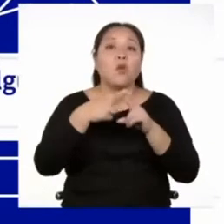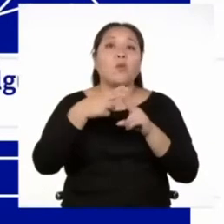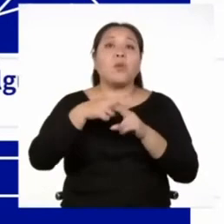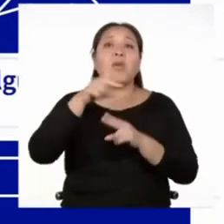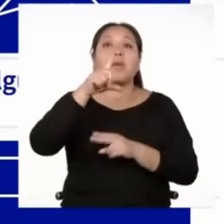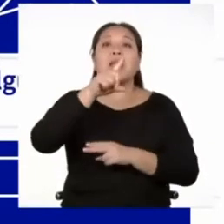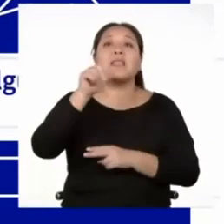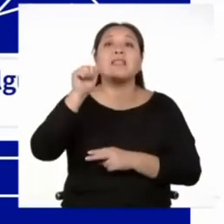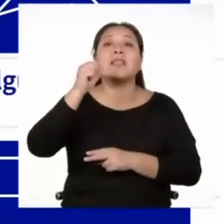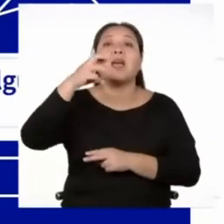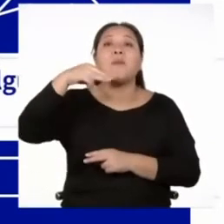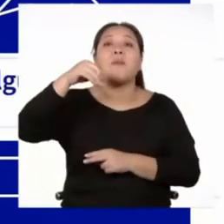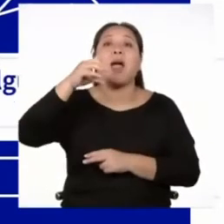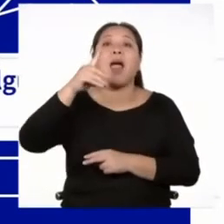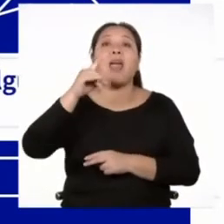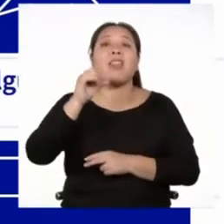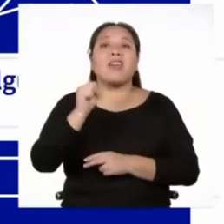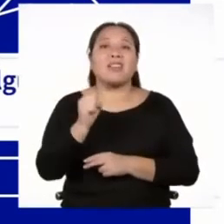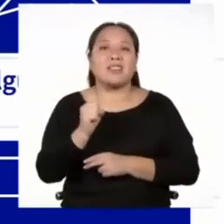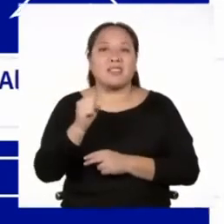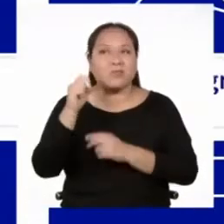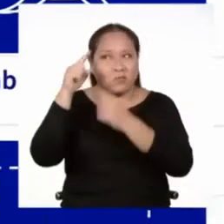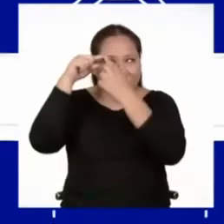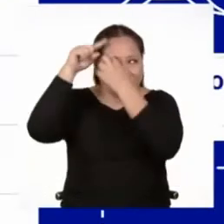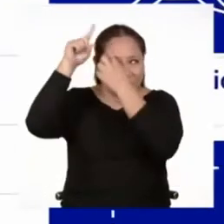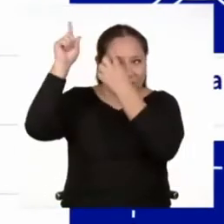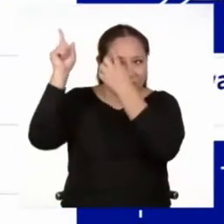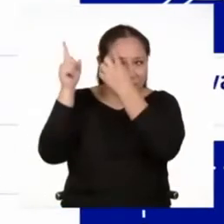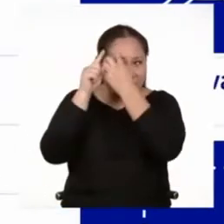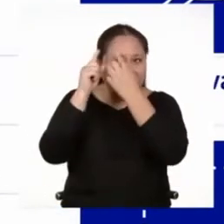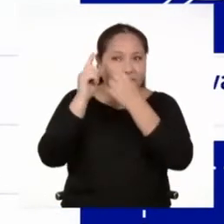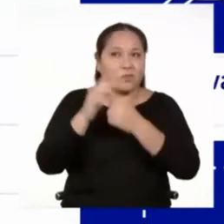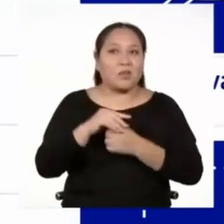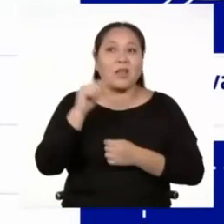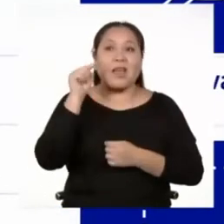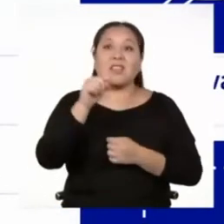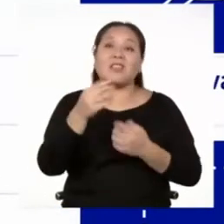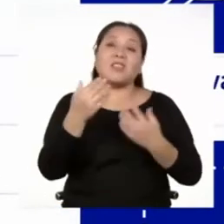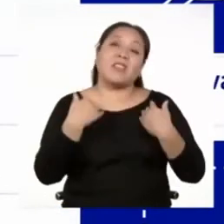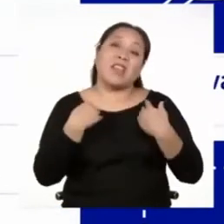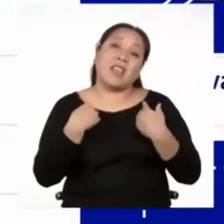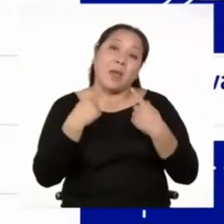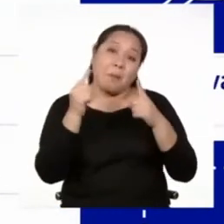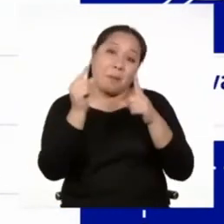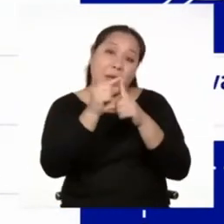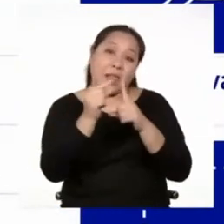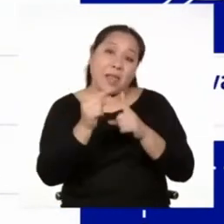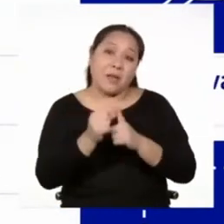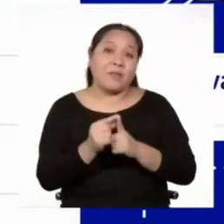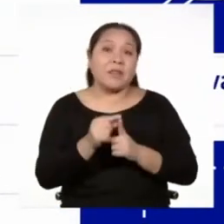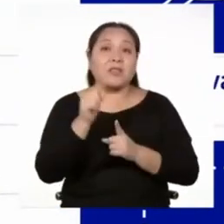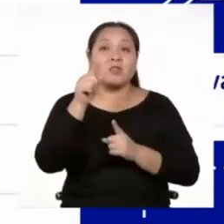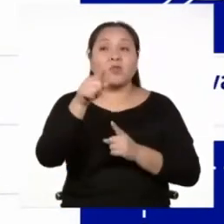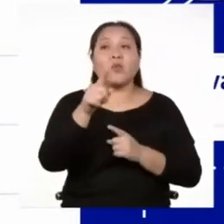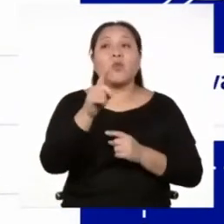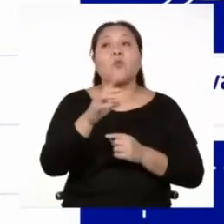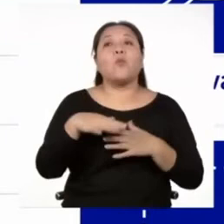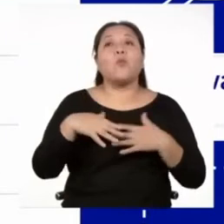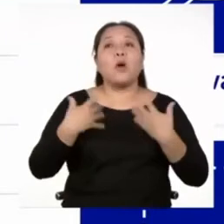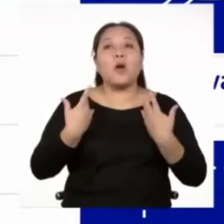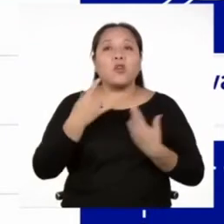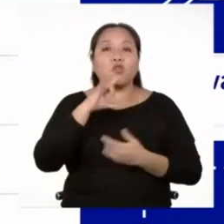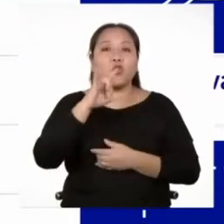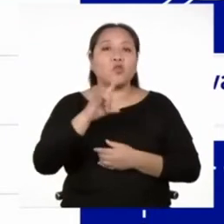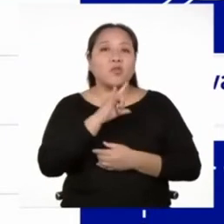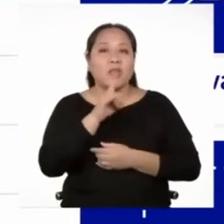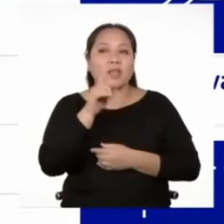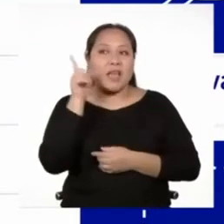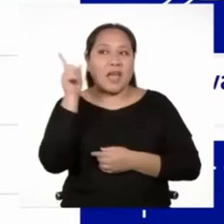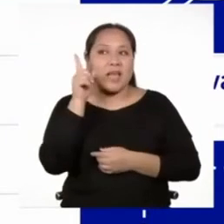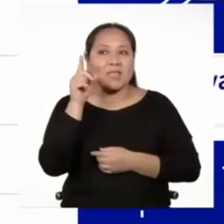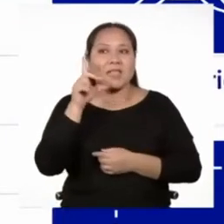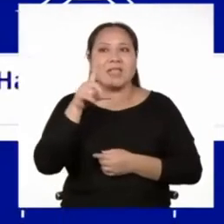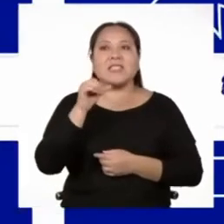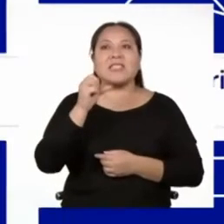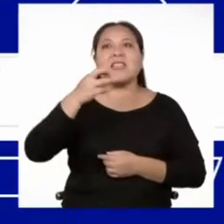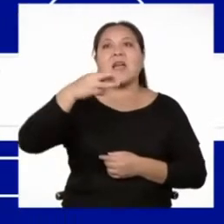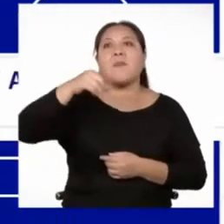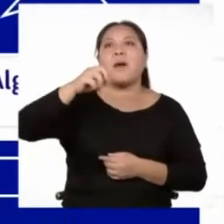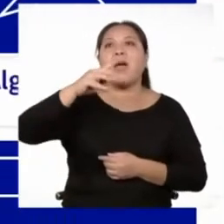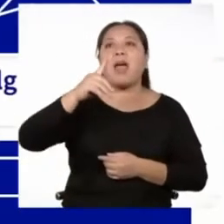caso de que nuestra tira cómica o cómic cuente contexto, tienes la opción de usar las siguientes llamadas.